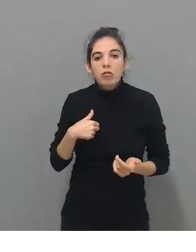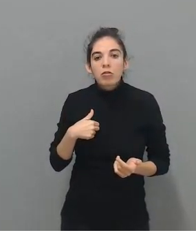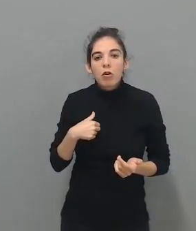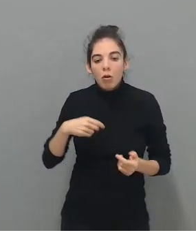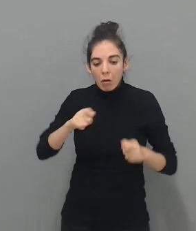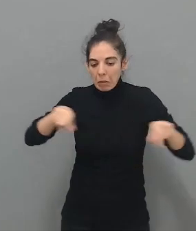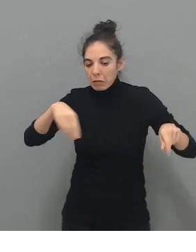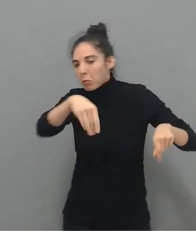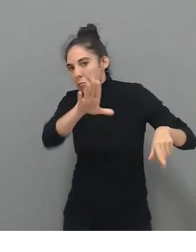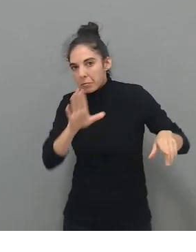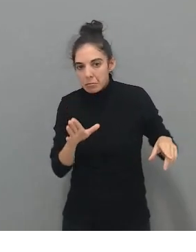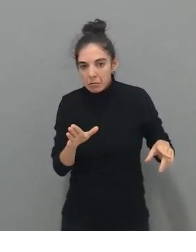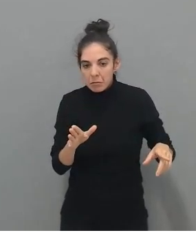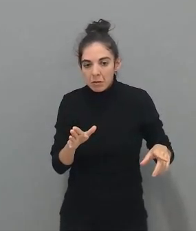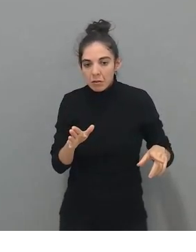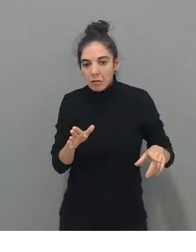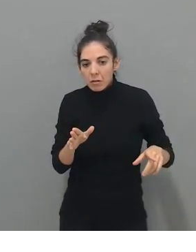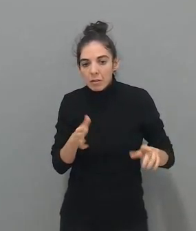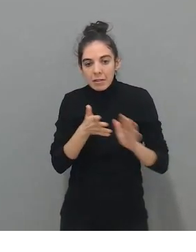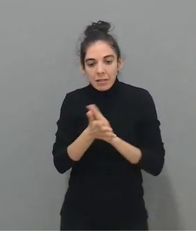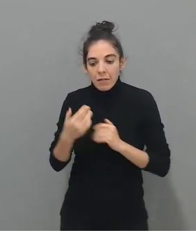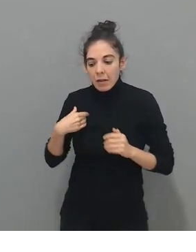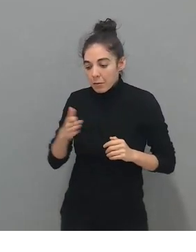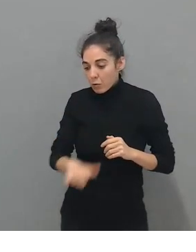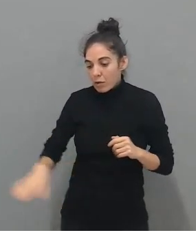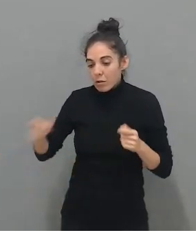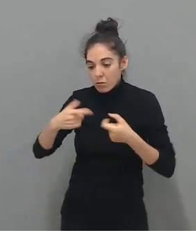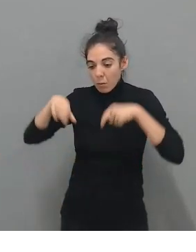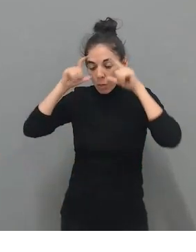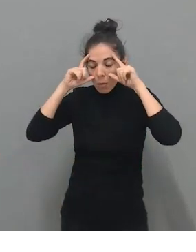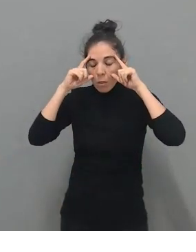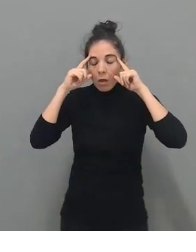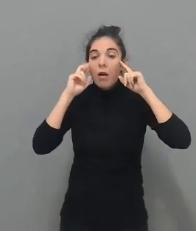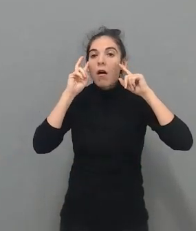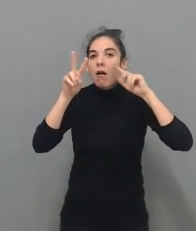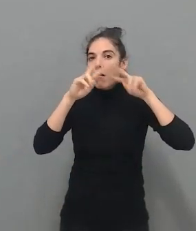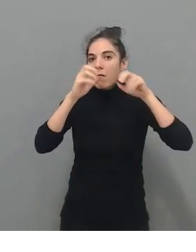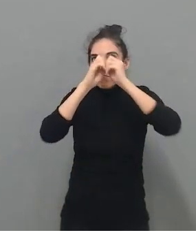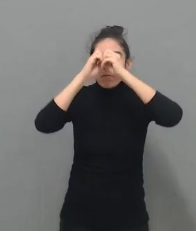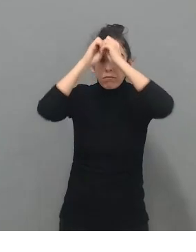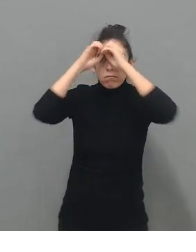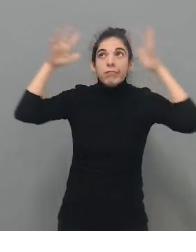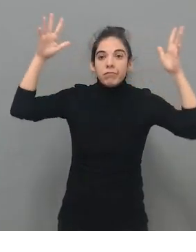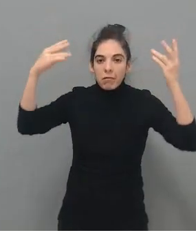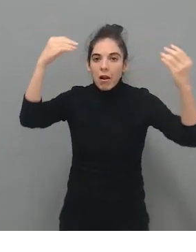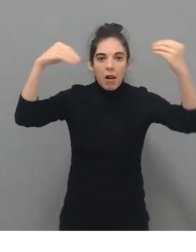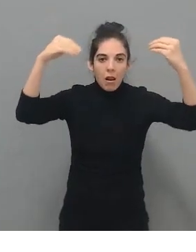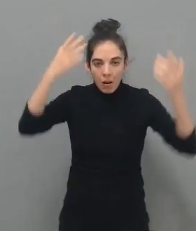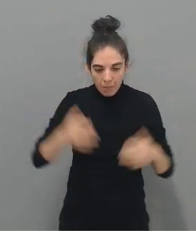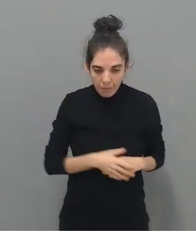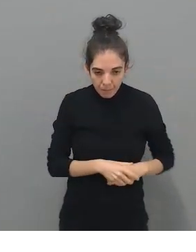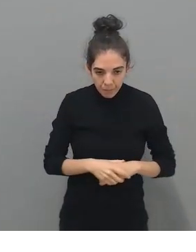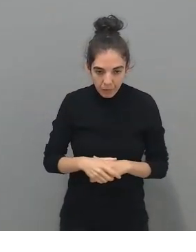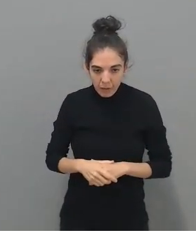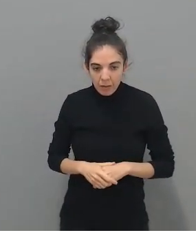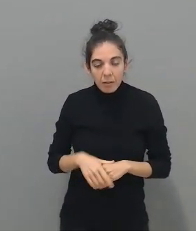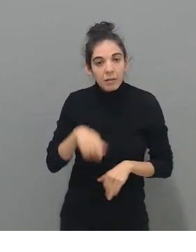y directamente al niño o a la niña le aparece la experiencia en el visor. Esto nos facilita mucho el